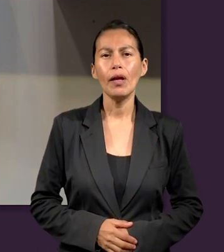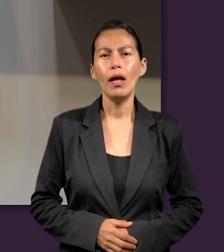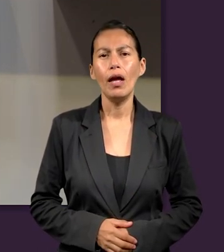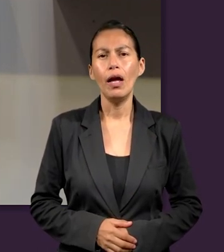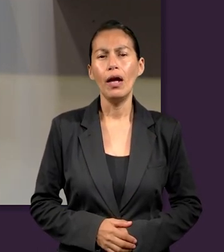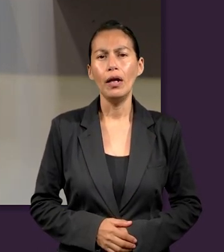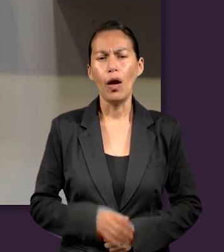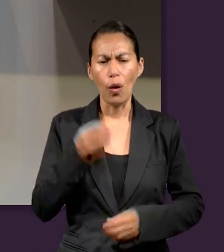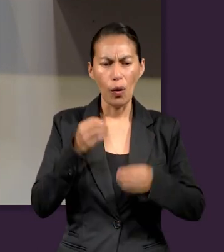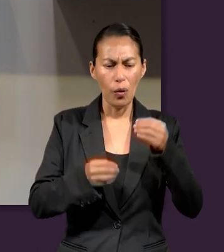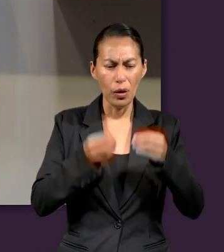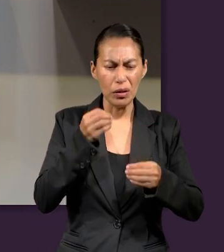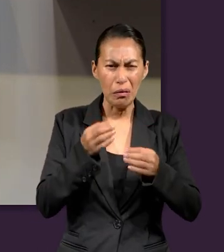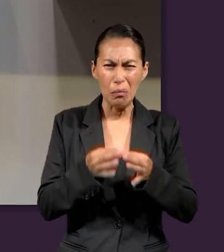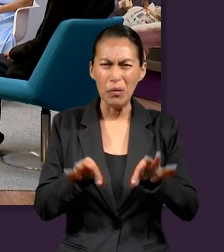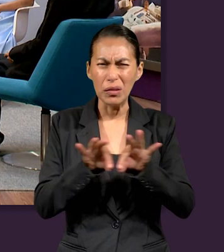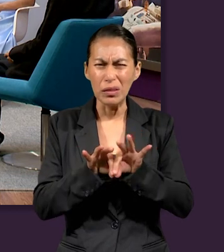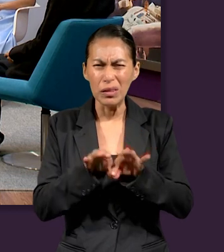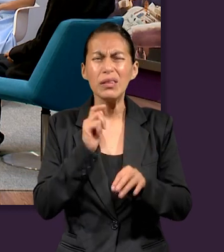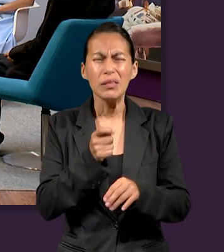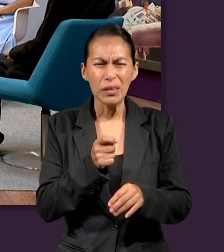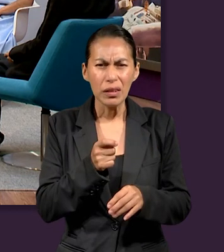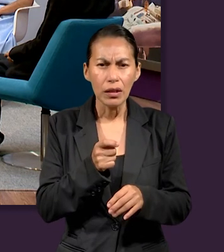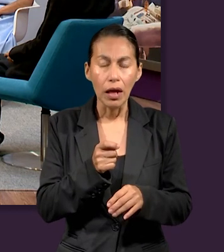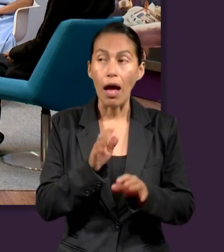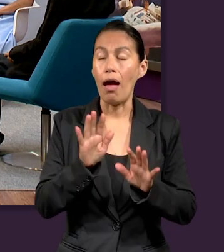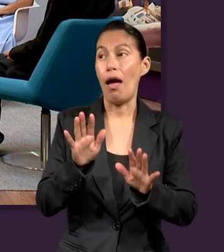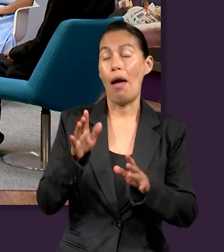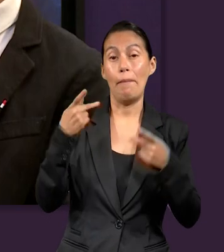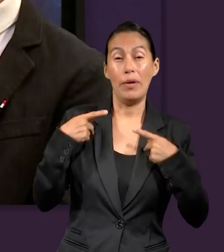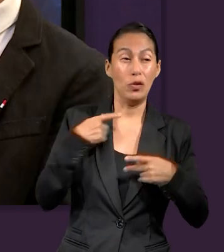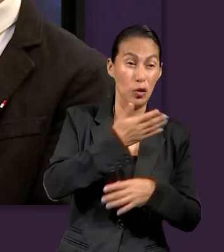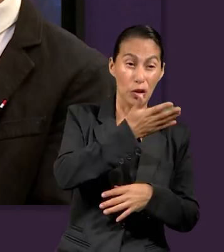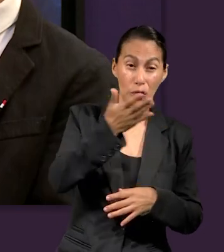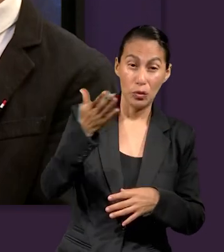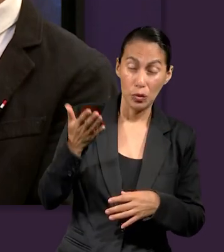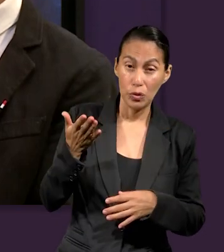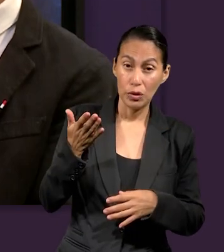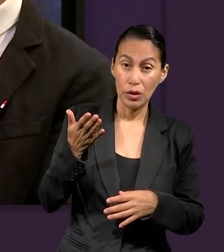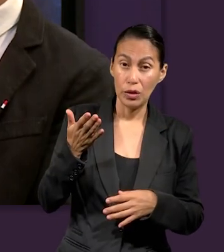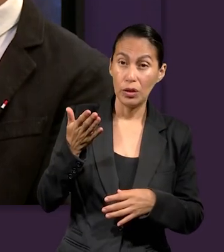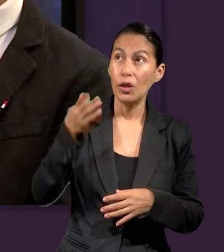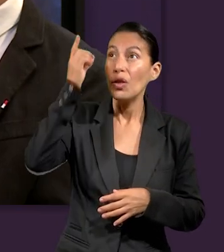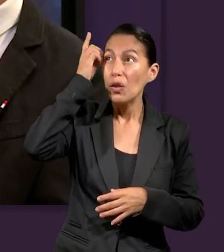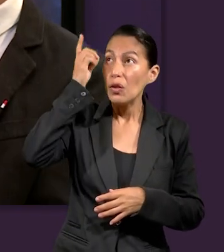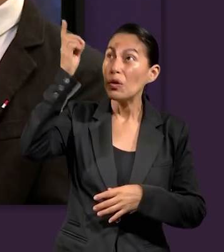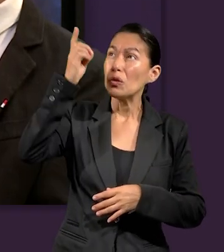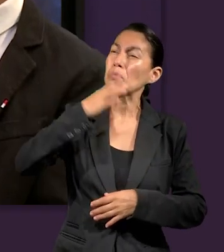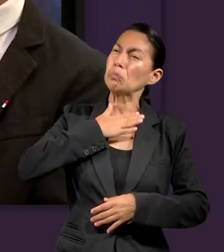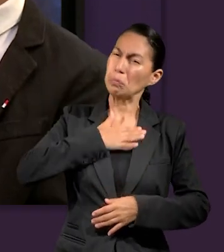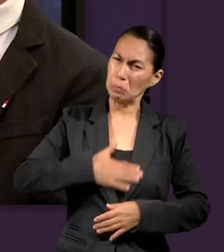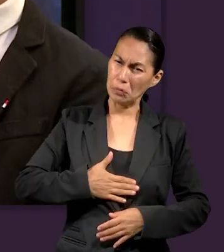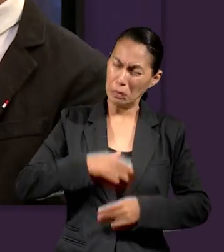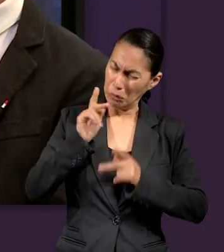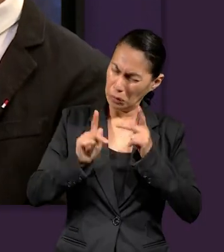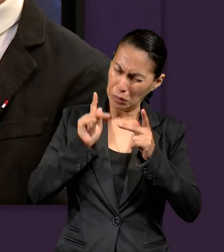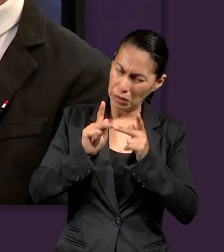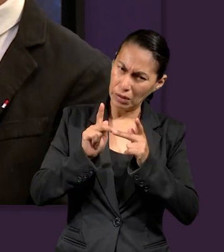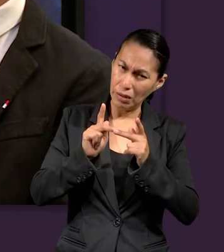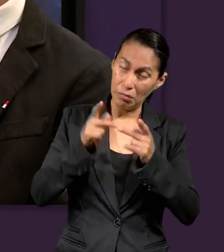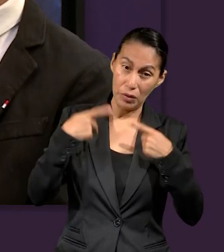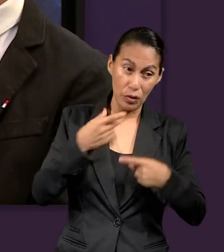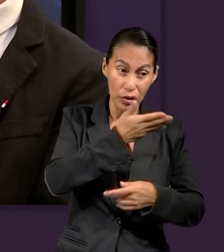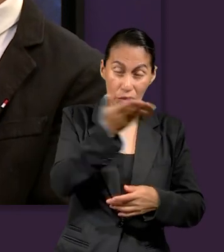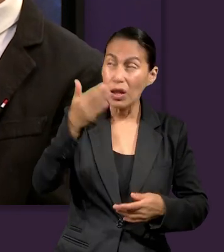¿Por qué es importante que haya un juicio? Para que todo el mundo conozca la justicia de Dios, la justicia